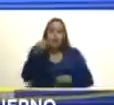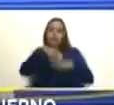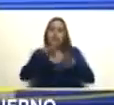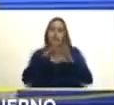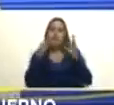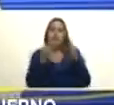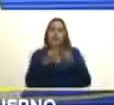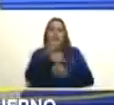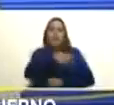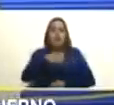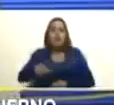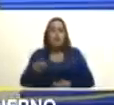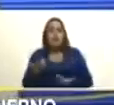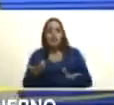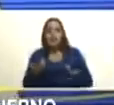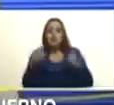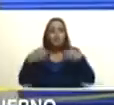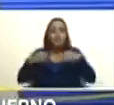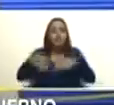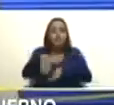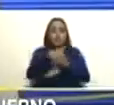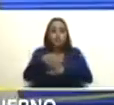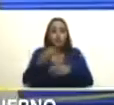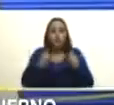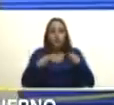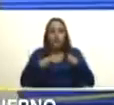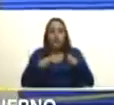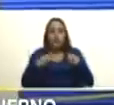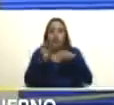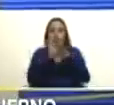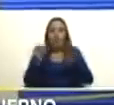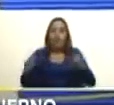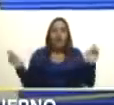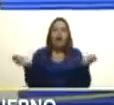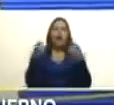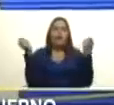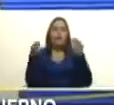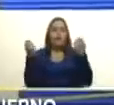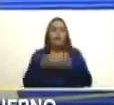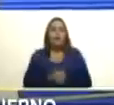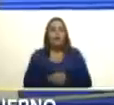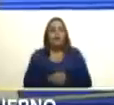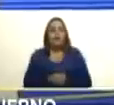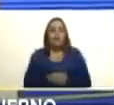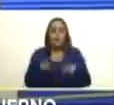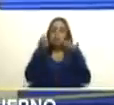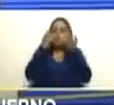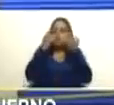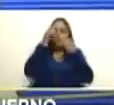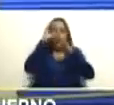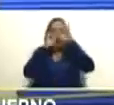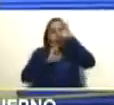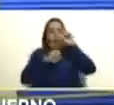en la gente de a pie el tipo de campaña pedagógica que se ha hecho